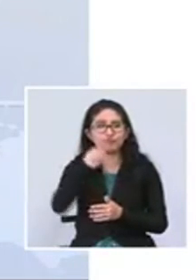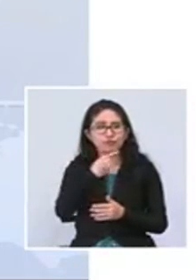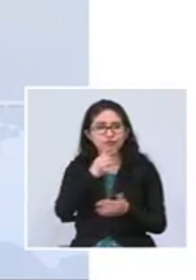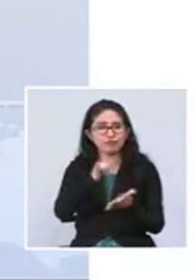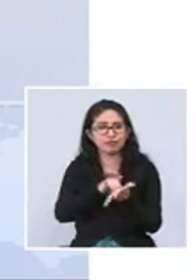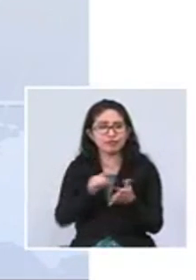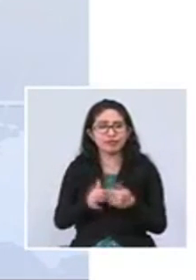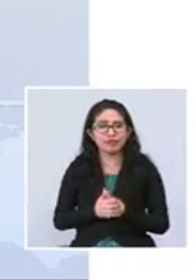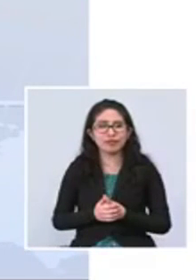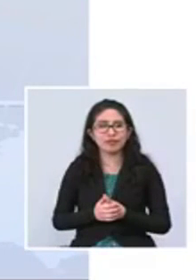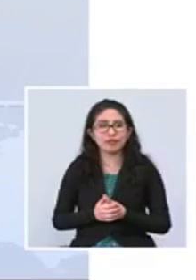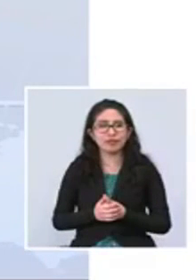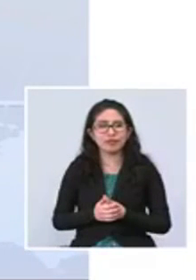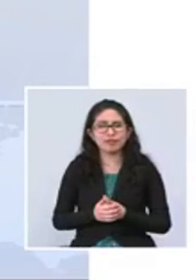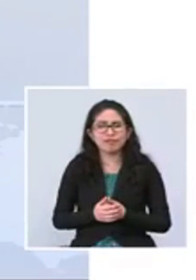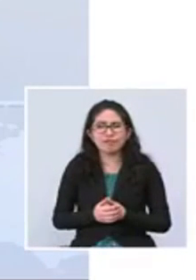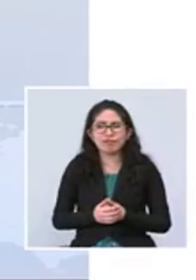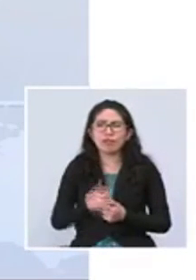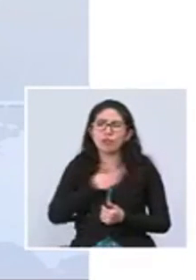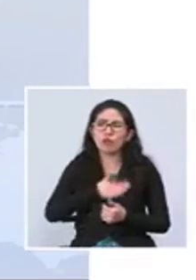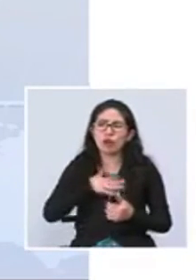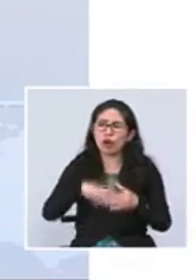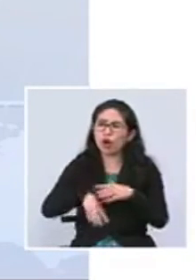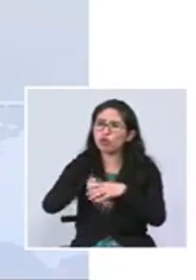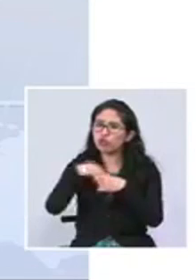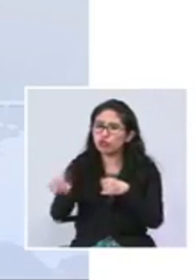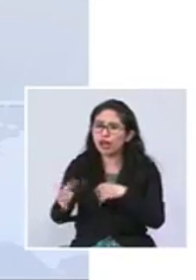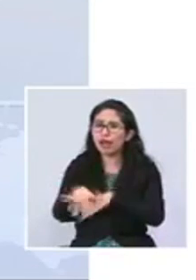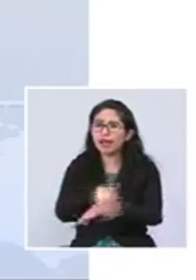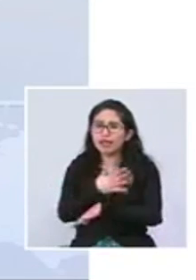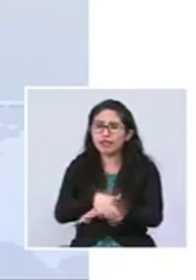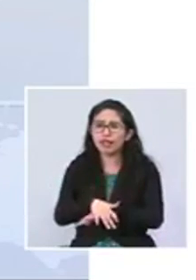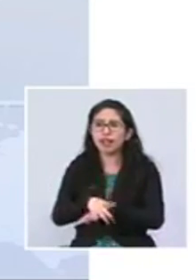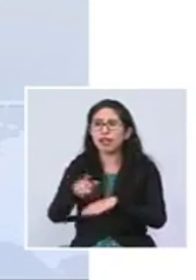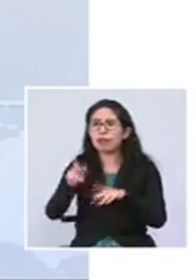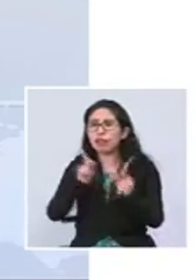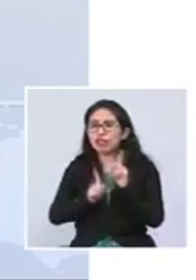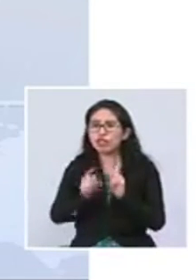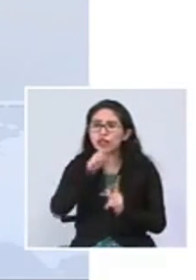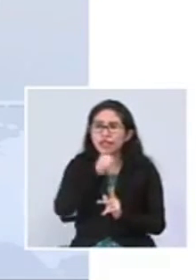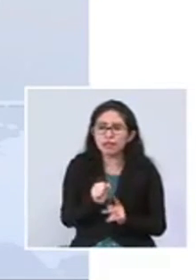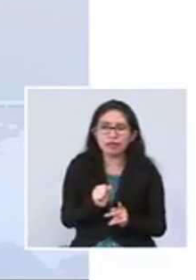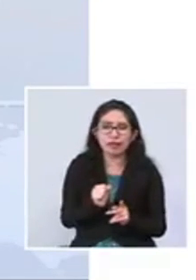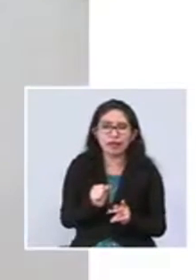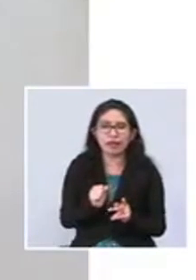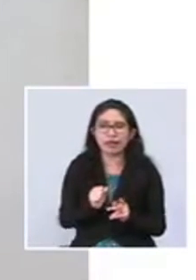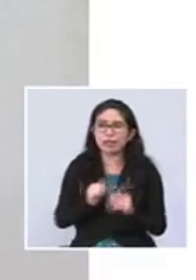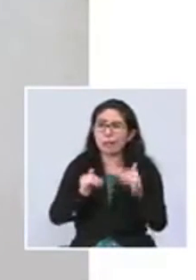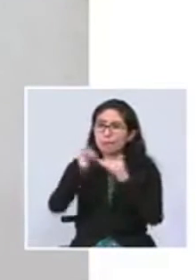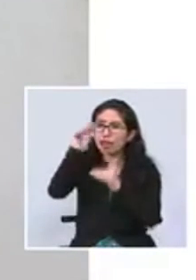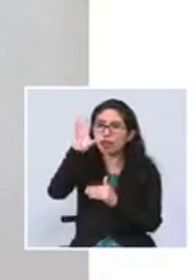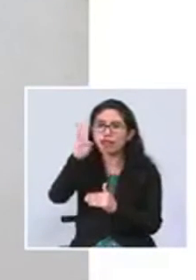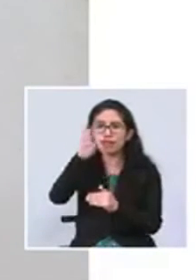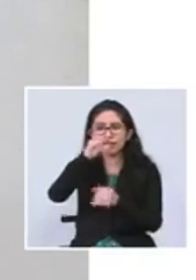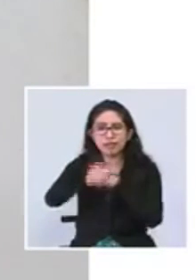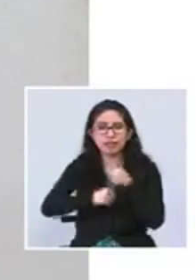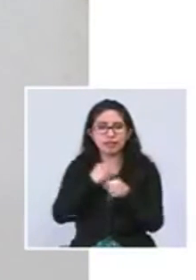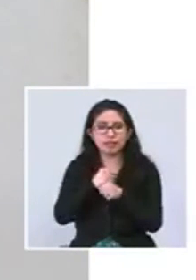no salgan a las calles las personas mayores de 60 años,